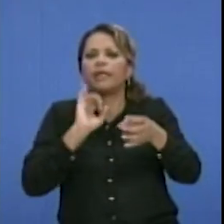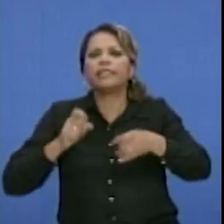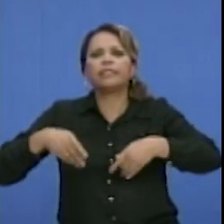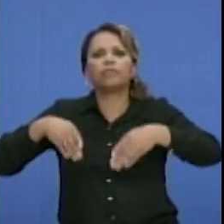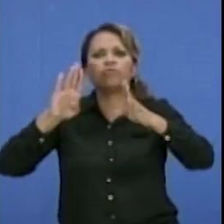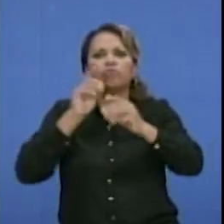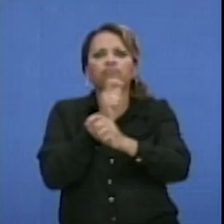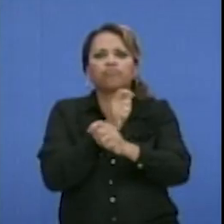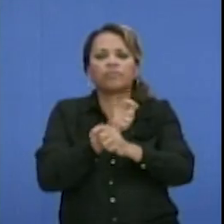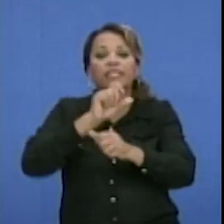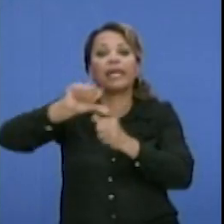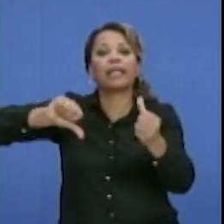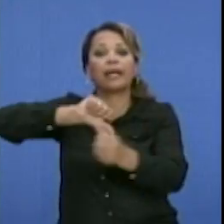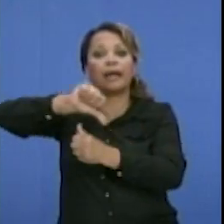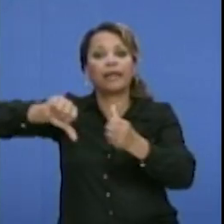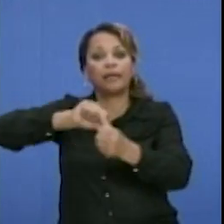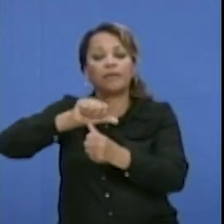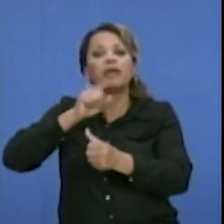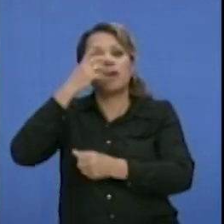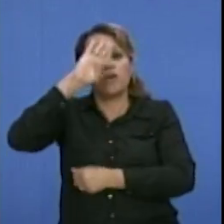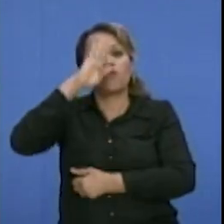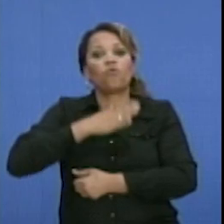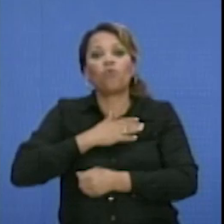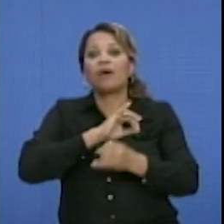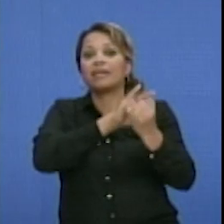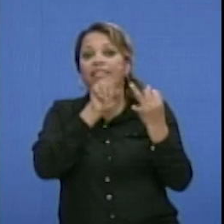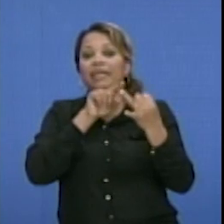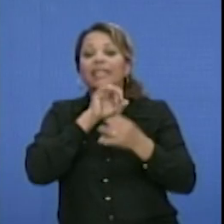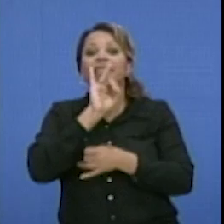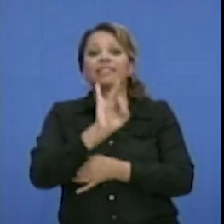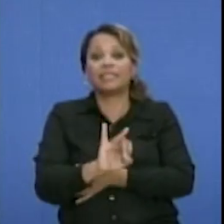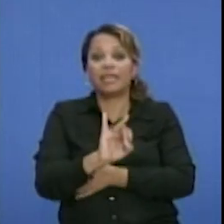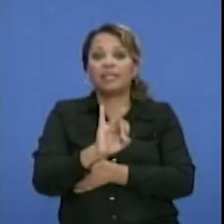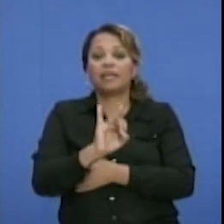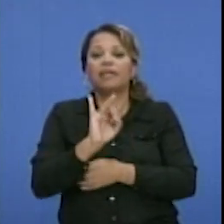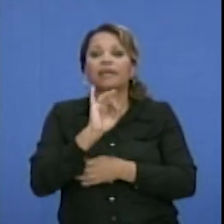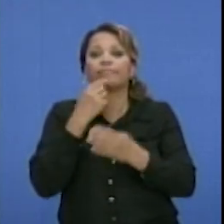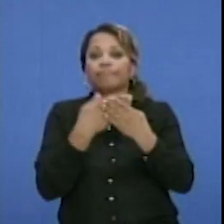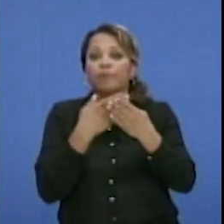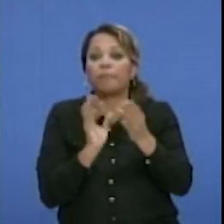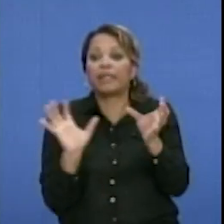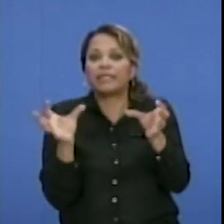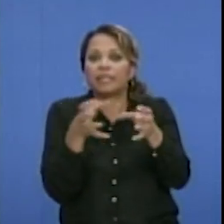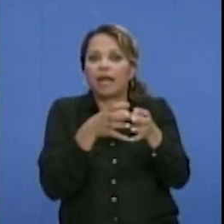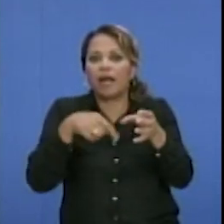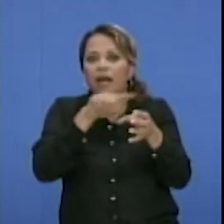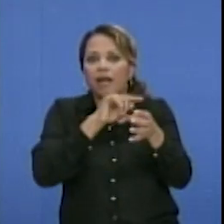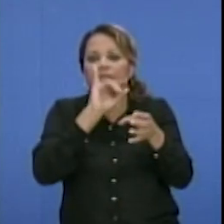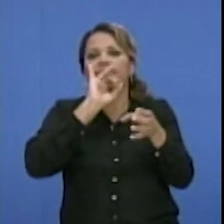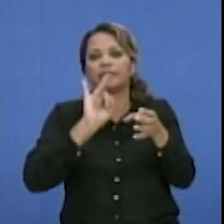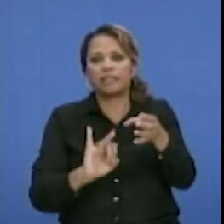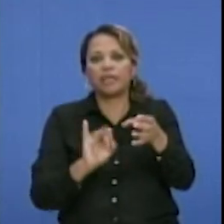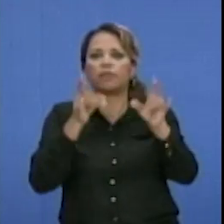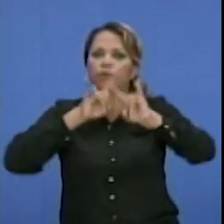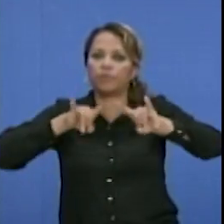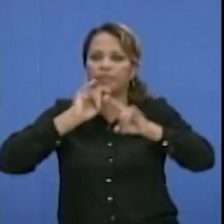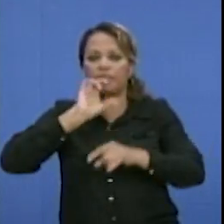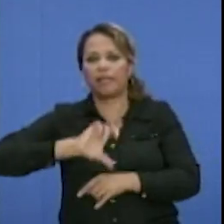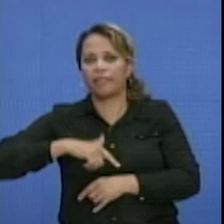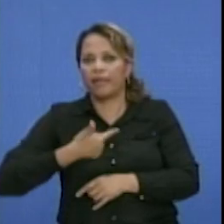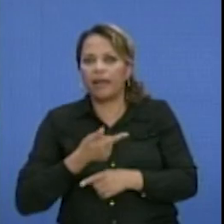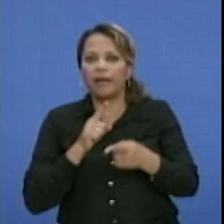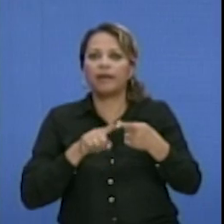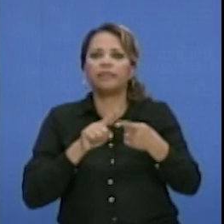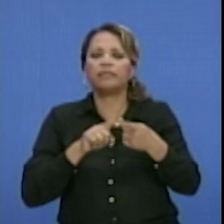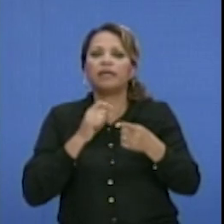formativas del Caribe en la que Cuba tiene siete instituciones que forman parte de ella. Está la Universidad de las Artes,